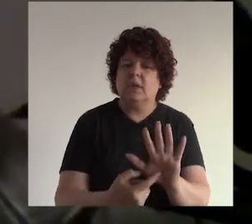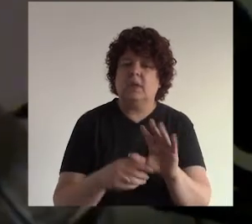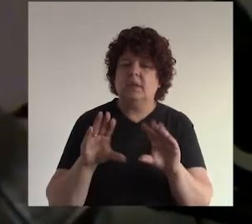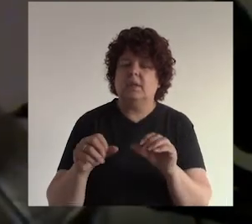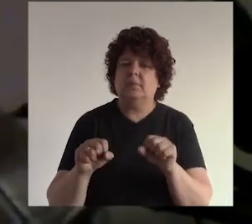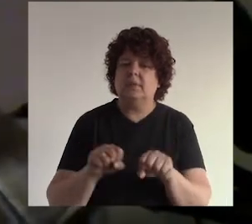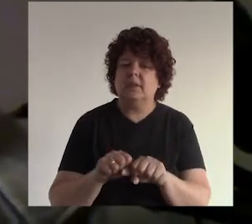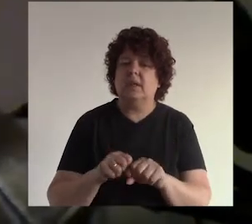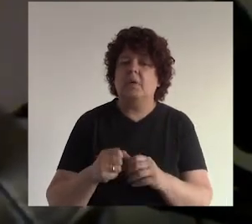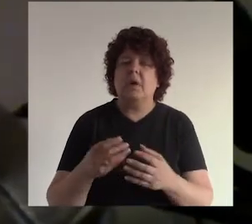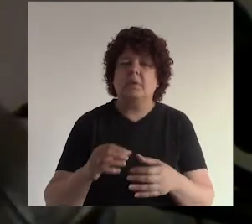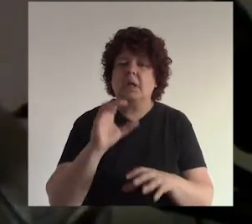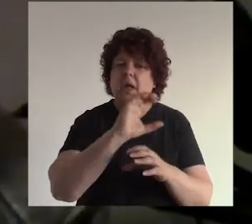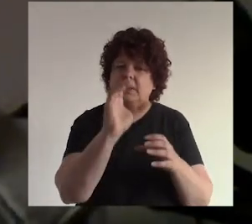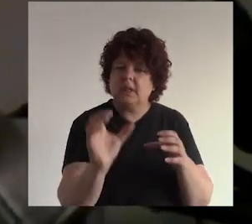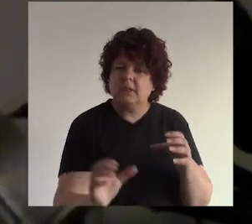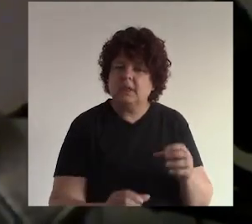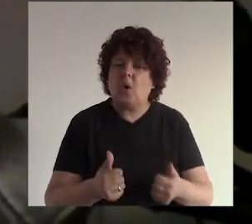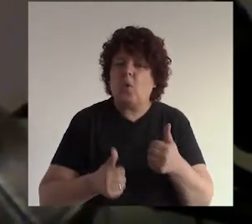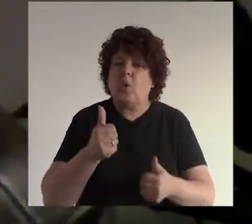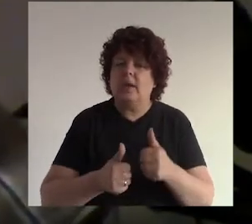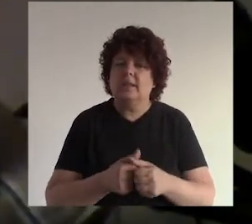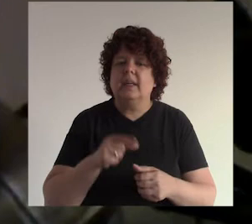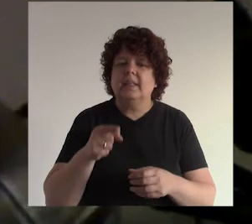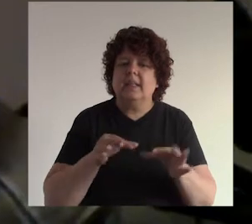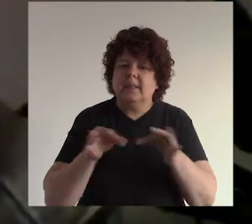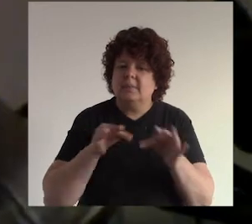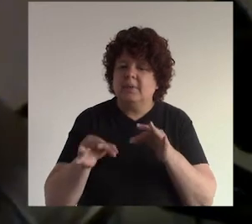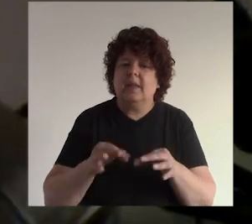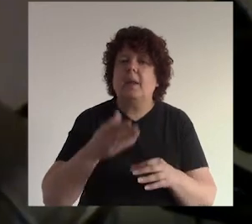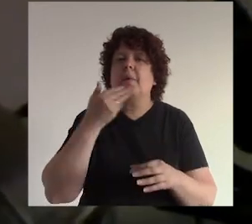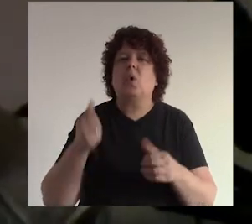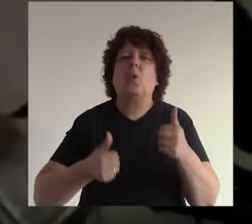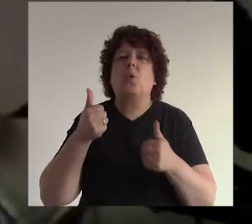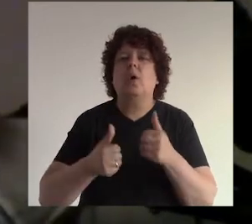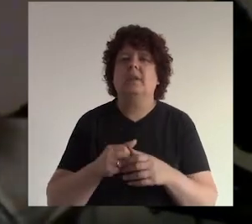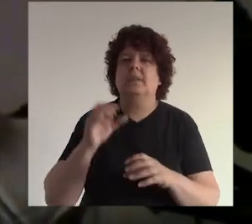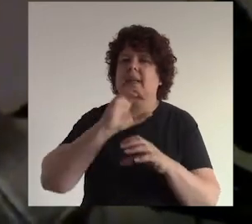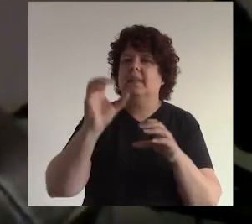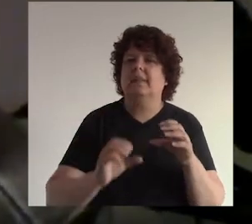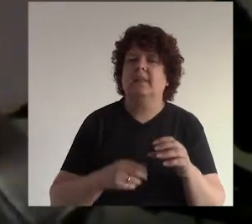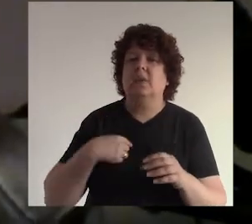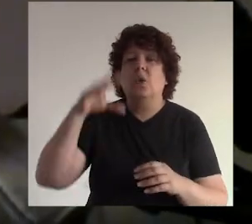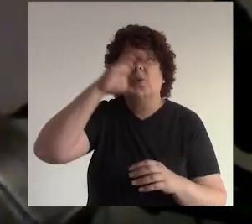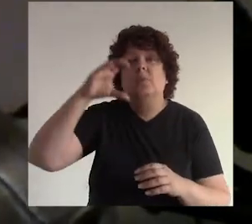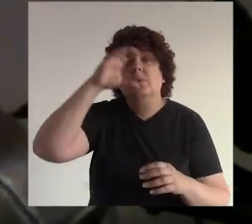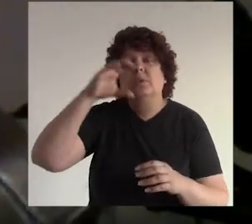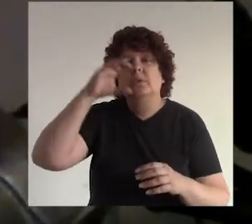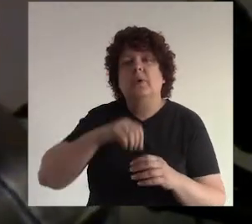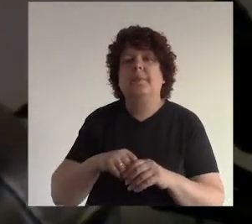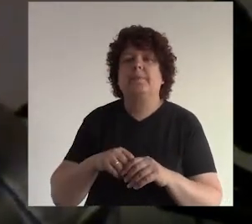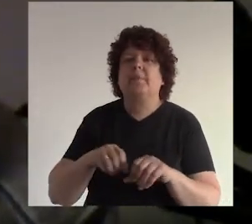las zapatillas puede hablar de las ventajas de las zapatillas y tiene que poner las características obviamente ¿no? entonces cuando yo estoy buscando